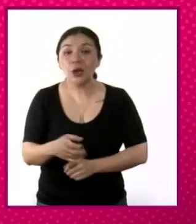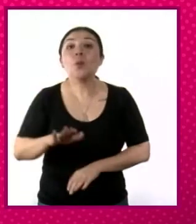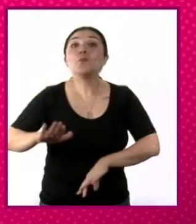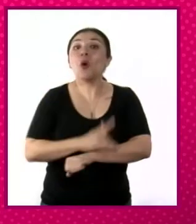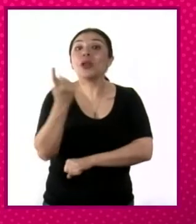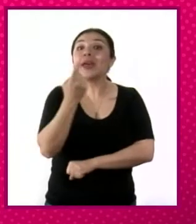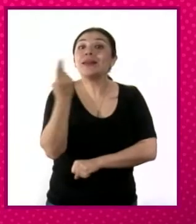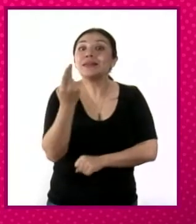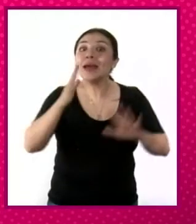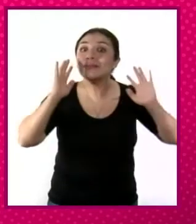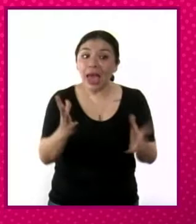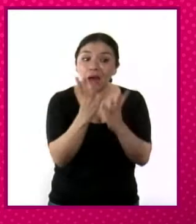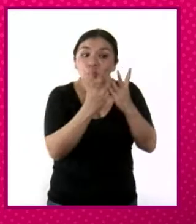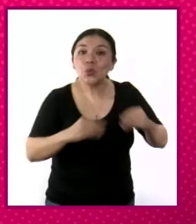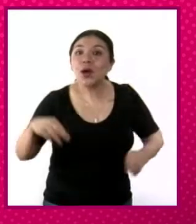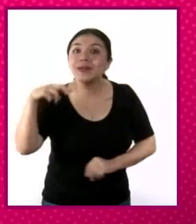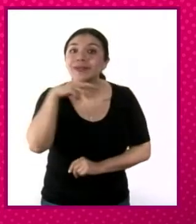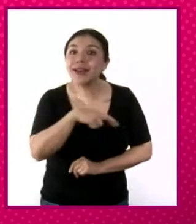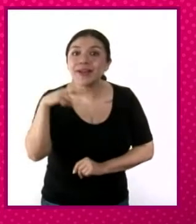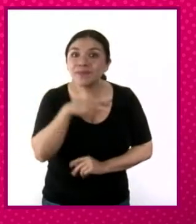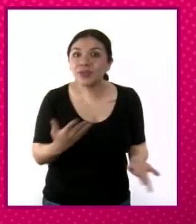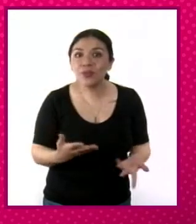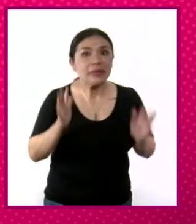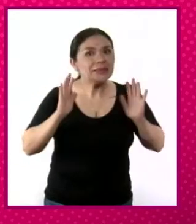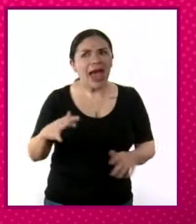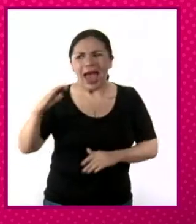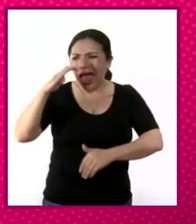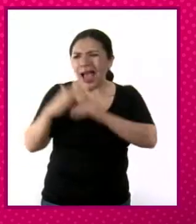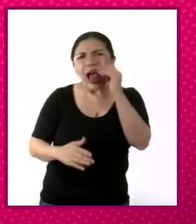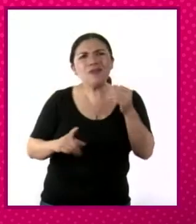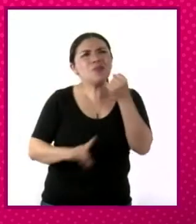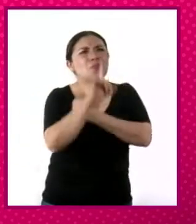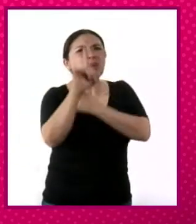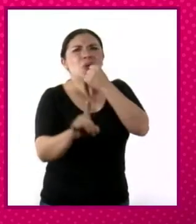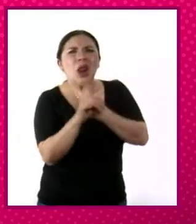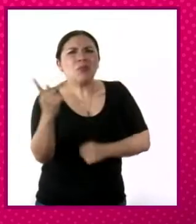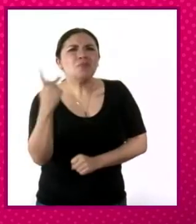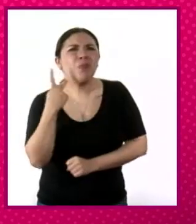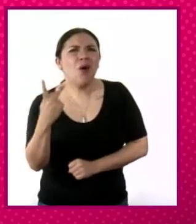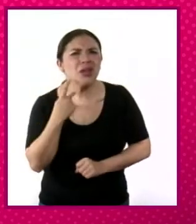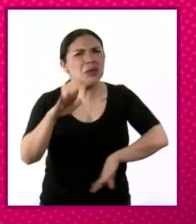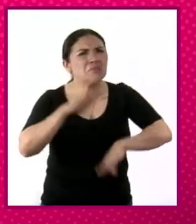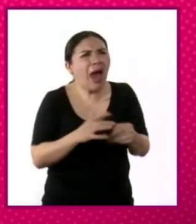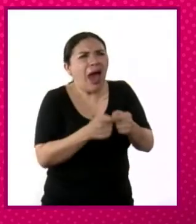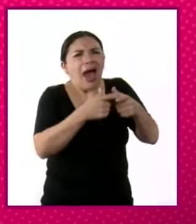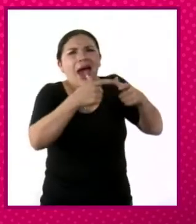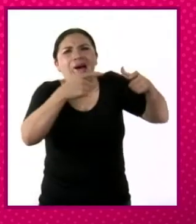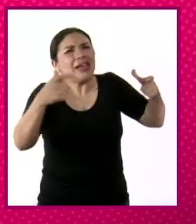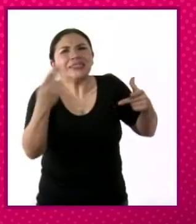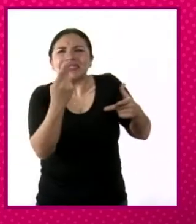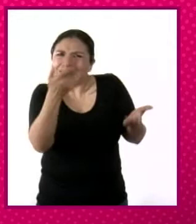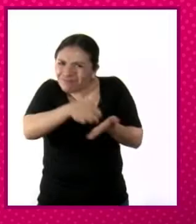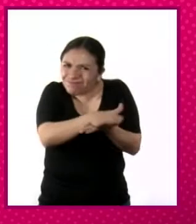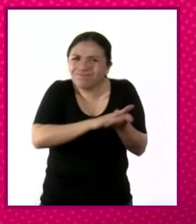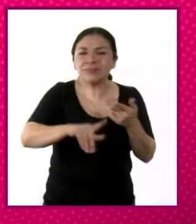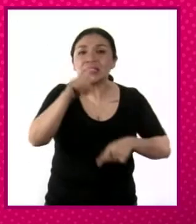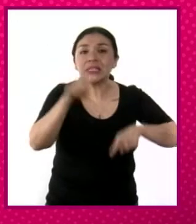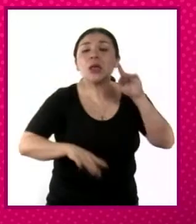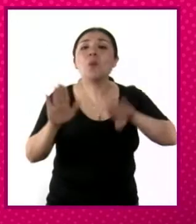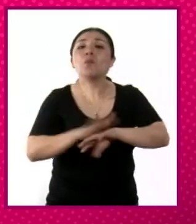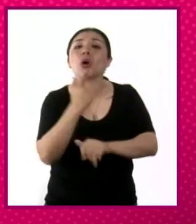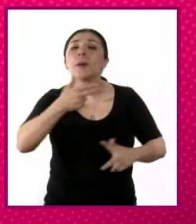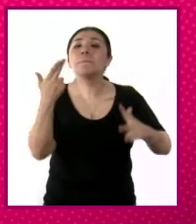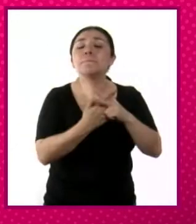resolverlo rápido, hay que terminar con esta crisis política, con este vacío que se generó a raíz de la muerte del